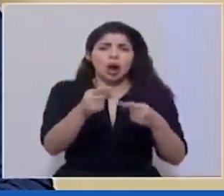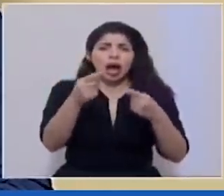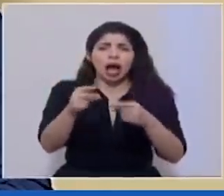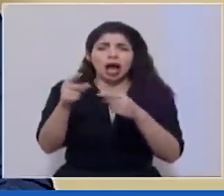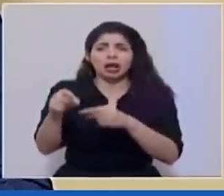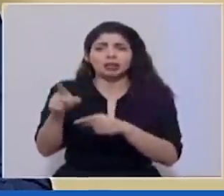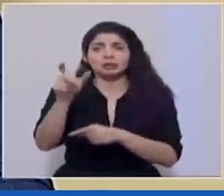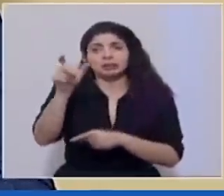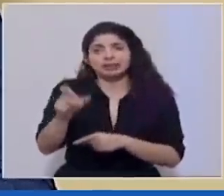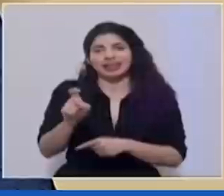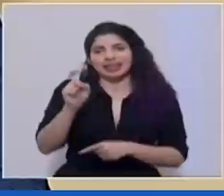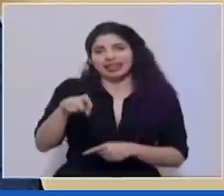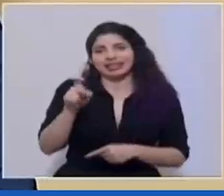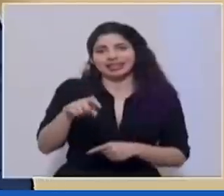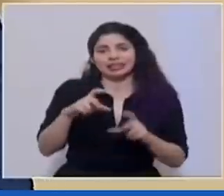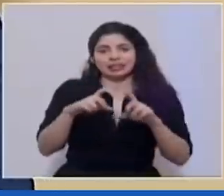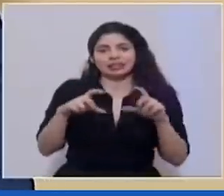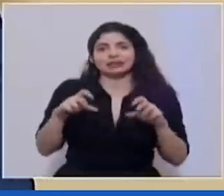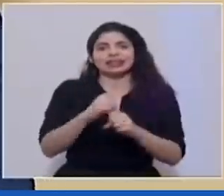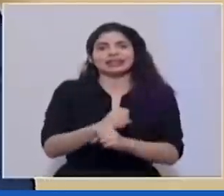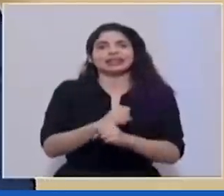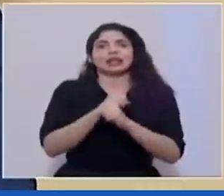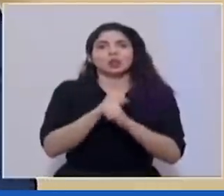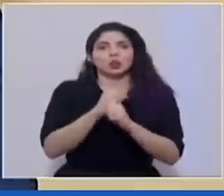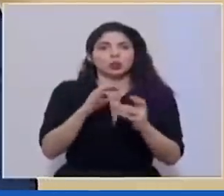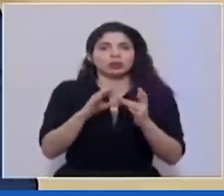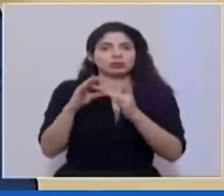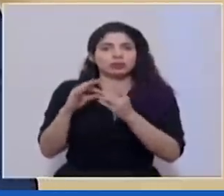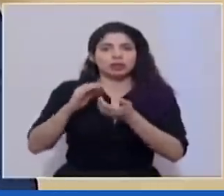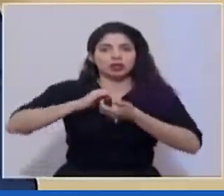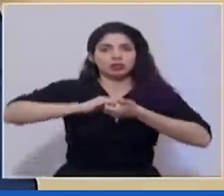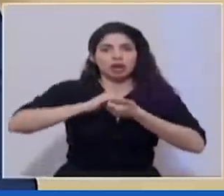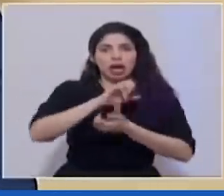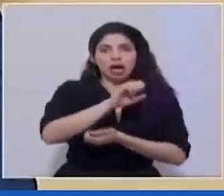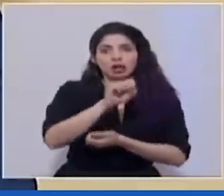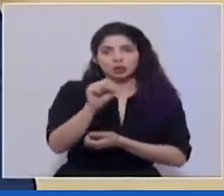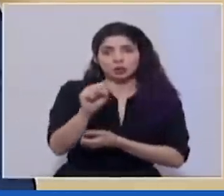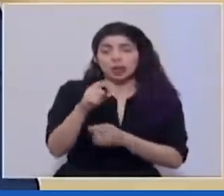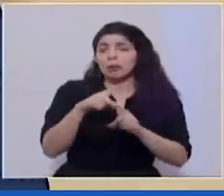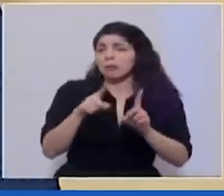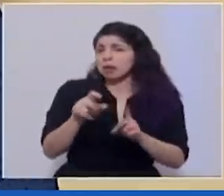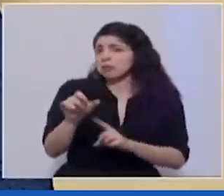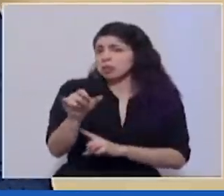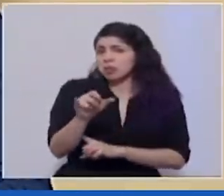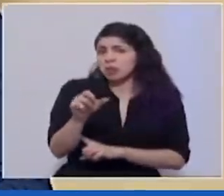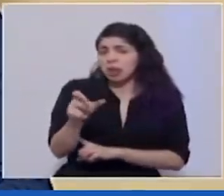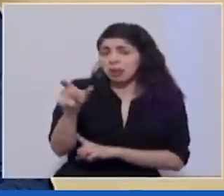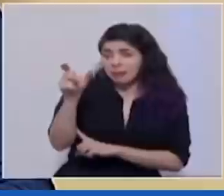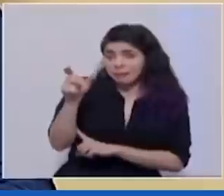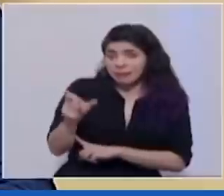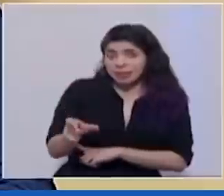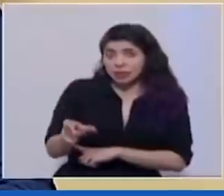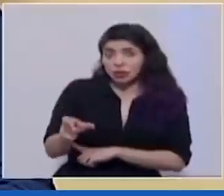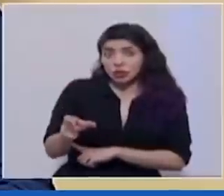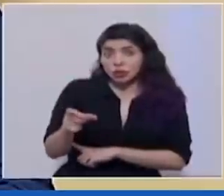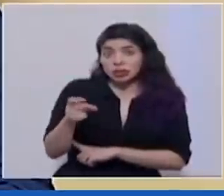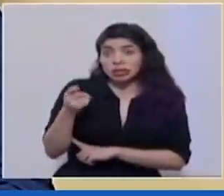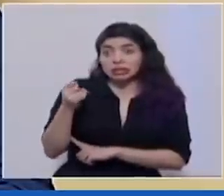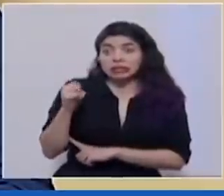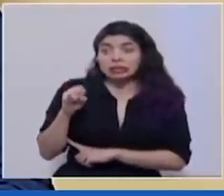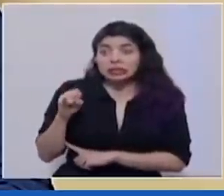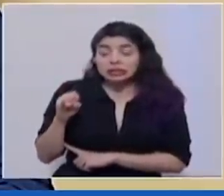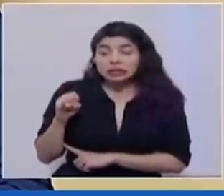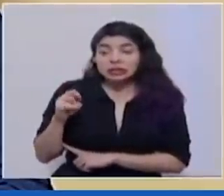tener pues un seguro ya establecido también con la Caja Costalicense de Seguro Social, pero igual la persona que pues pueda